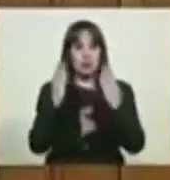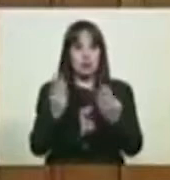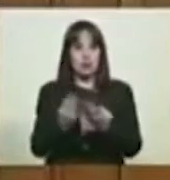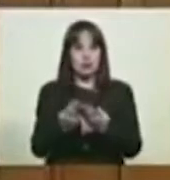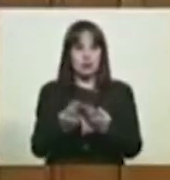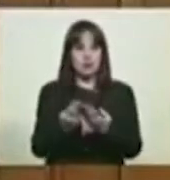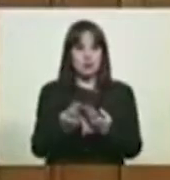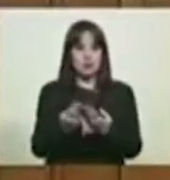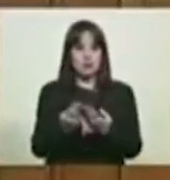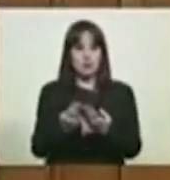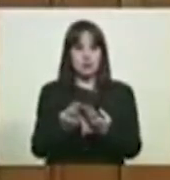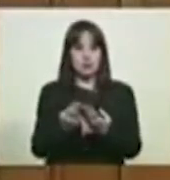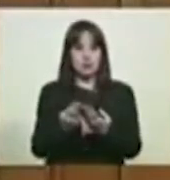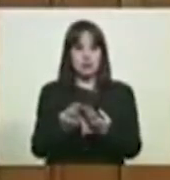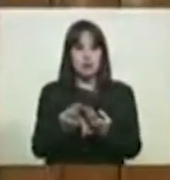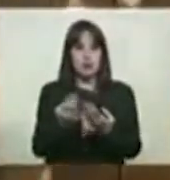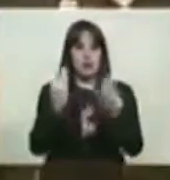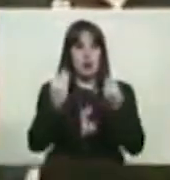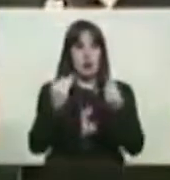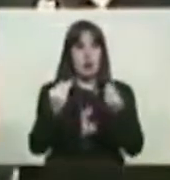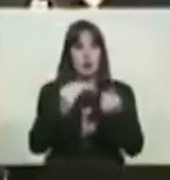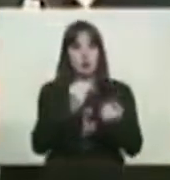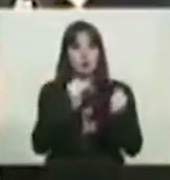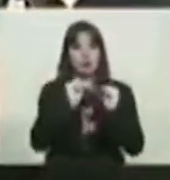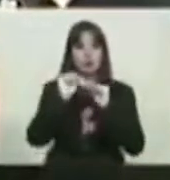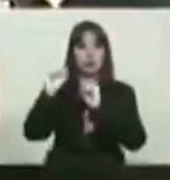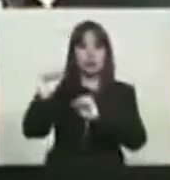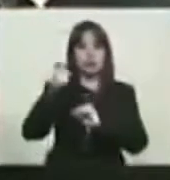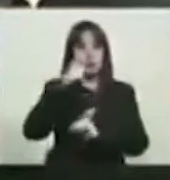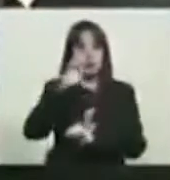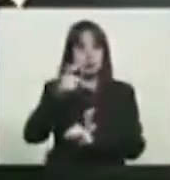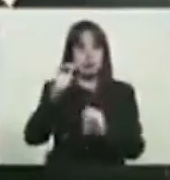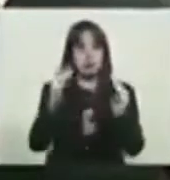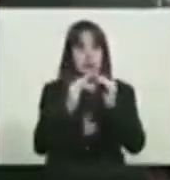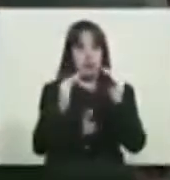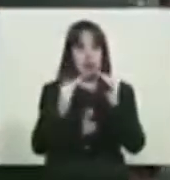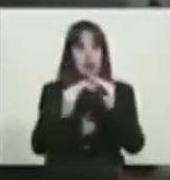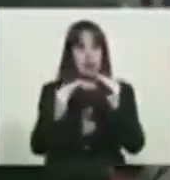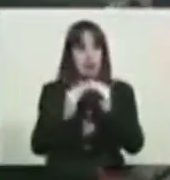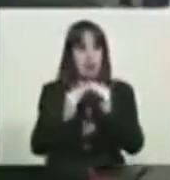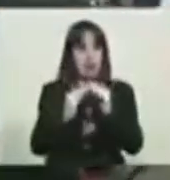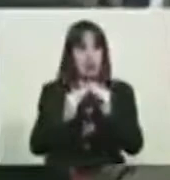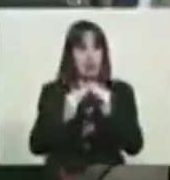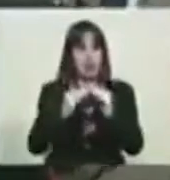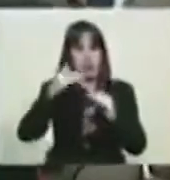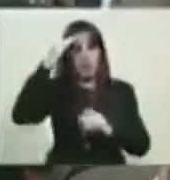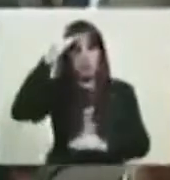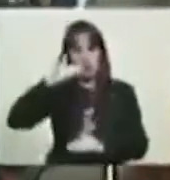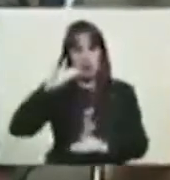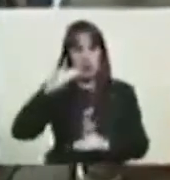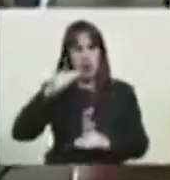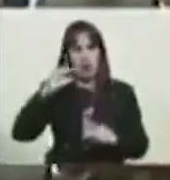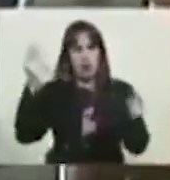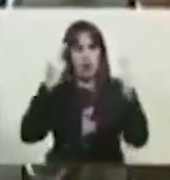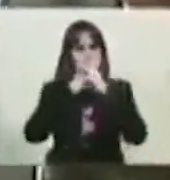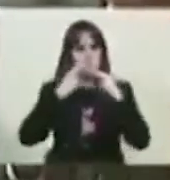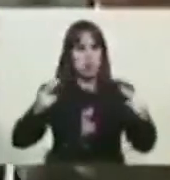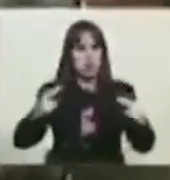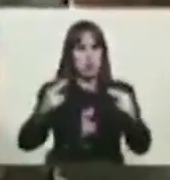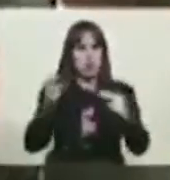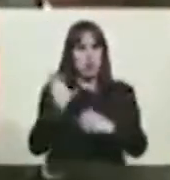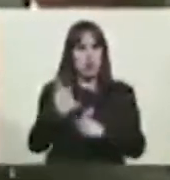medidas de seguridad y la valentía de una Casa Militar comprometida con la patria y la revolución.